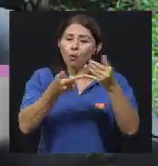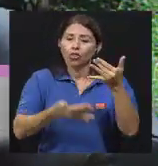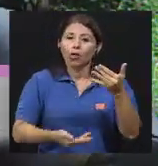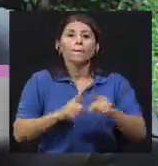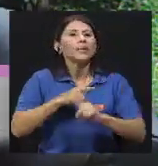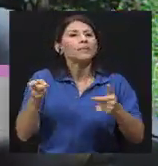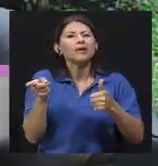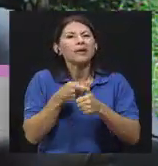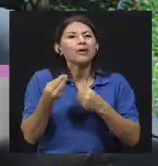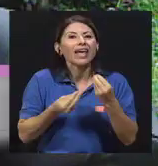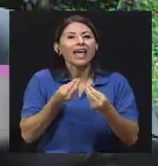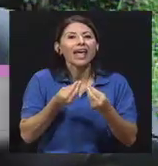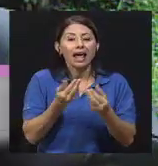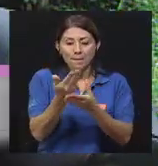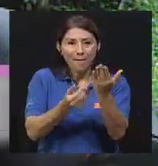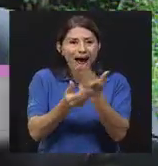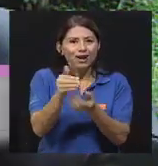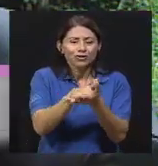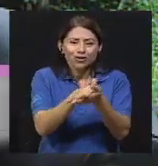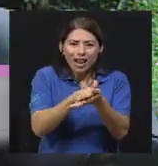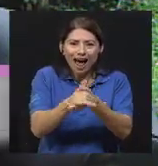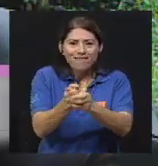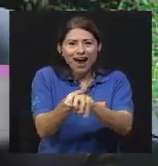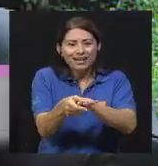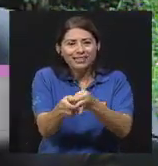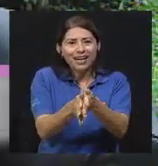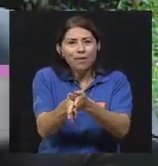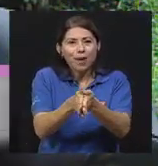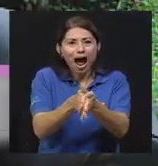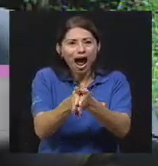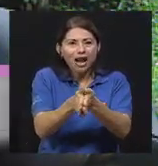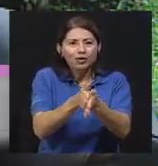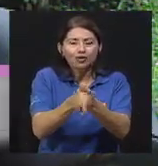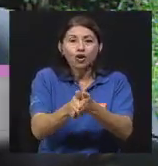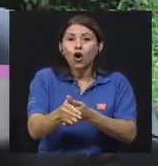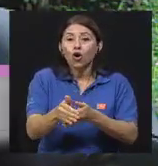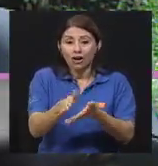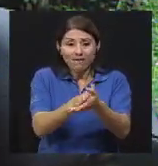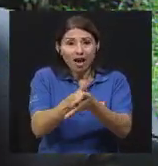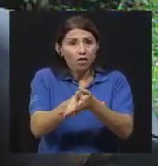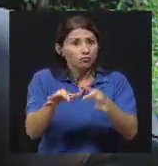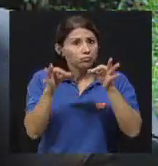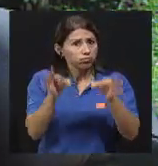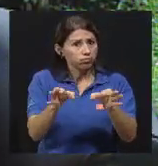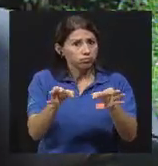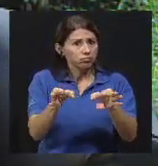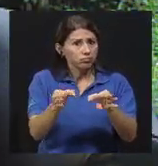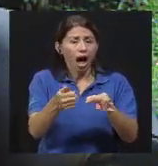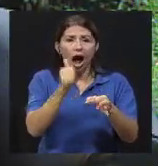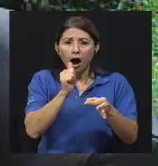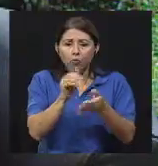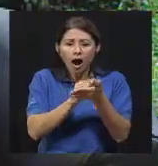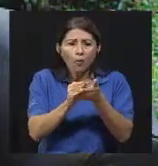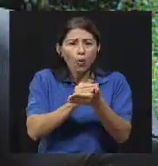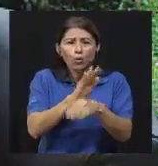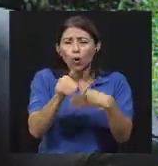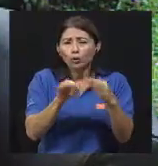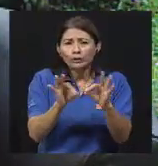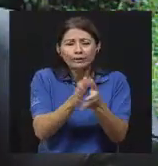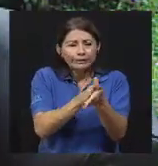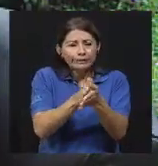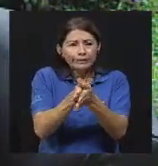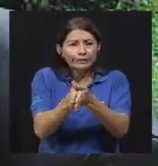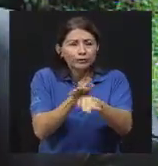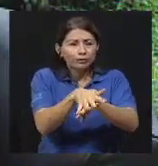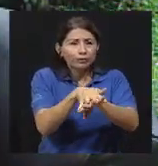uno, lavarse las manos con frecuencia y un lavado que sea consciente, agua, jabón, todas las manos, etc. Número dos, lavar tablas de